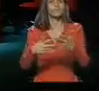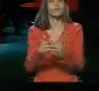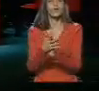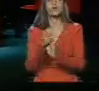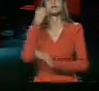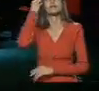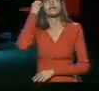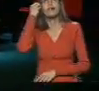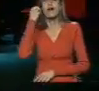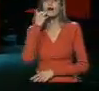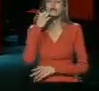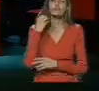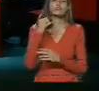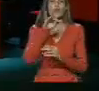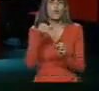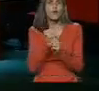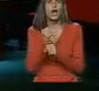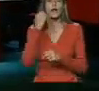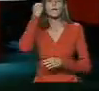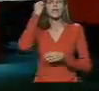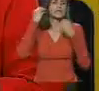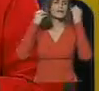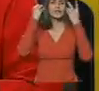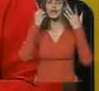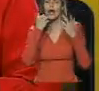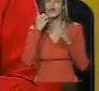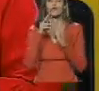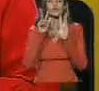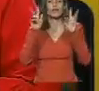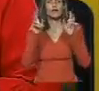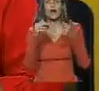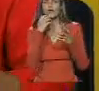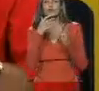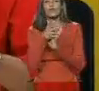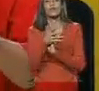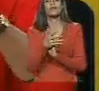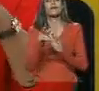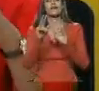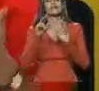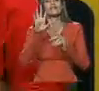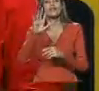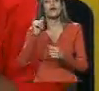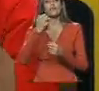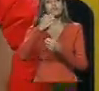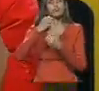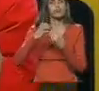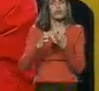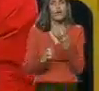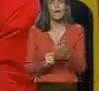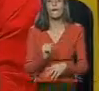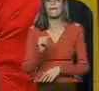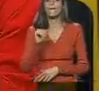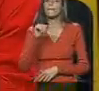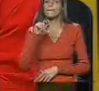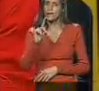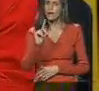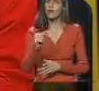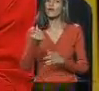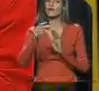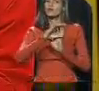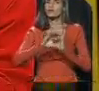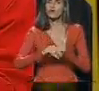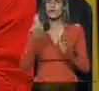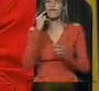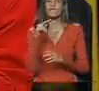reflexión y recordarles las cinco líneas estratégicas. Están en el contexto, primero, de la Constitución